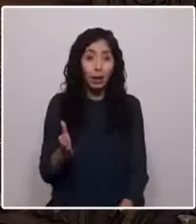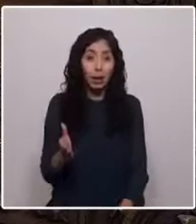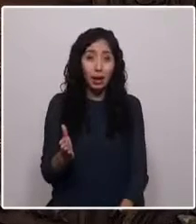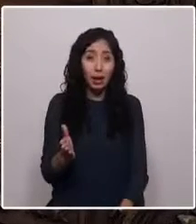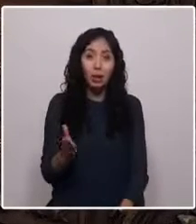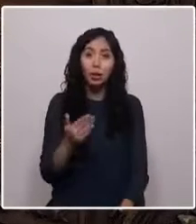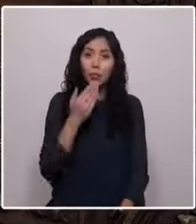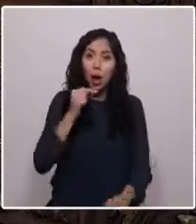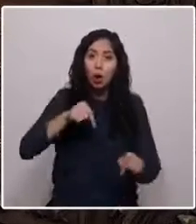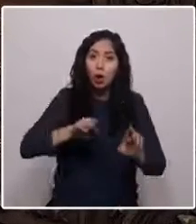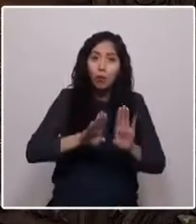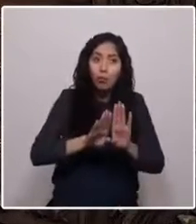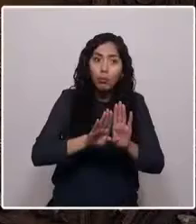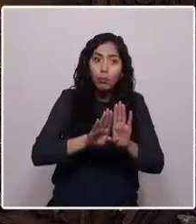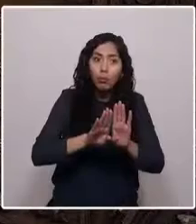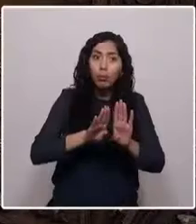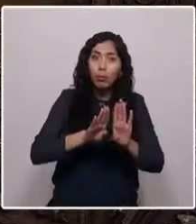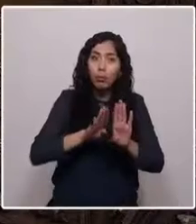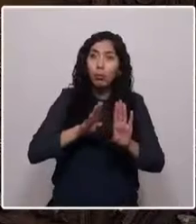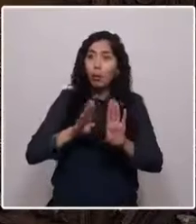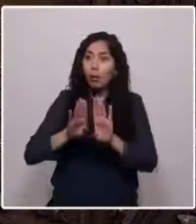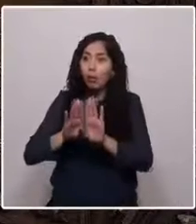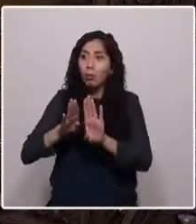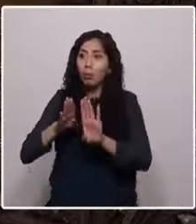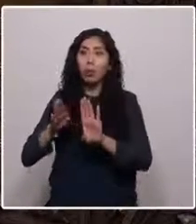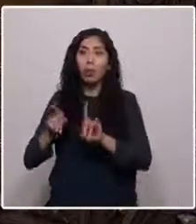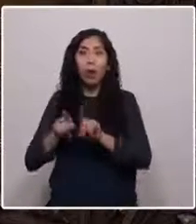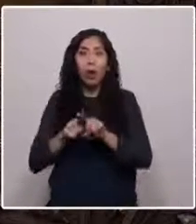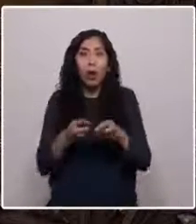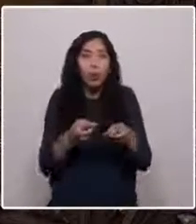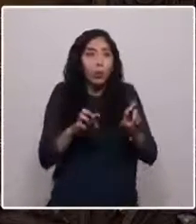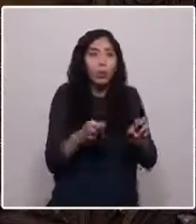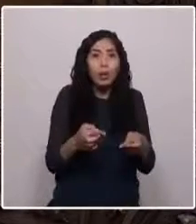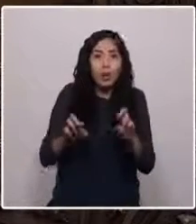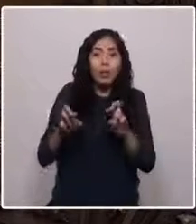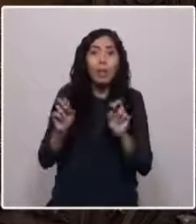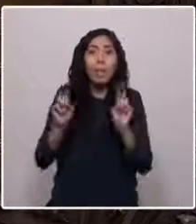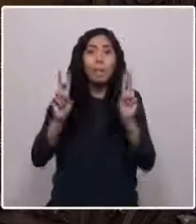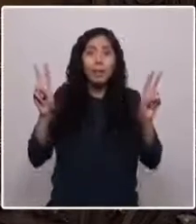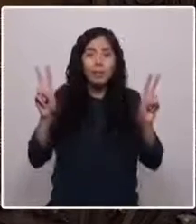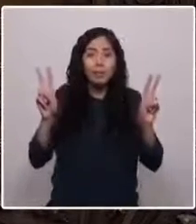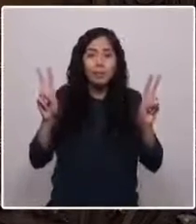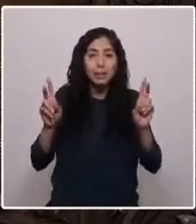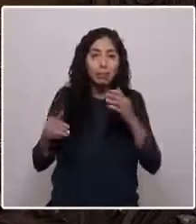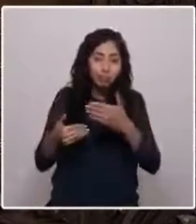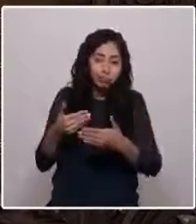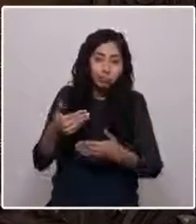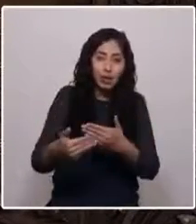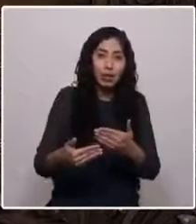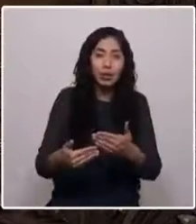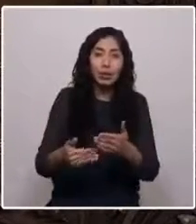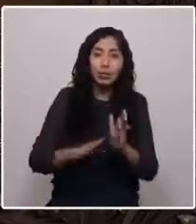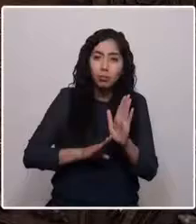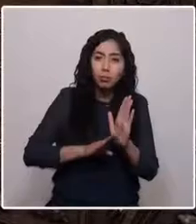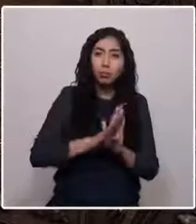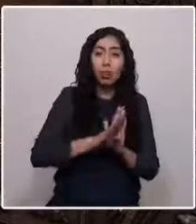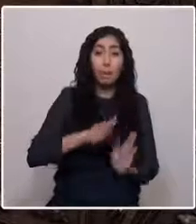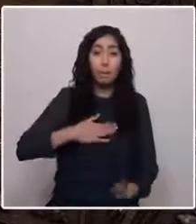se están abriendo son de un gran periodo de paz y prosperidad. Mi nombre es San Velasque Núñez